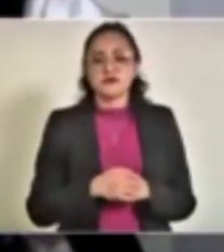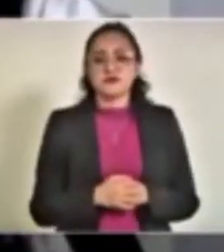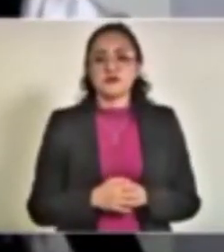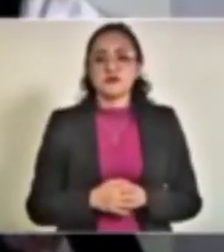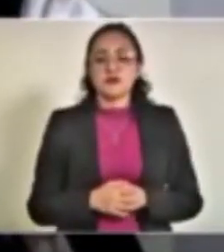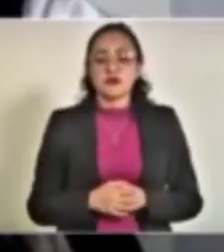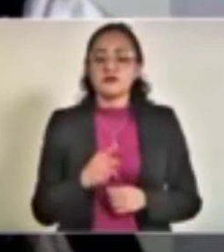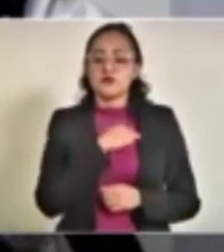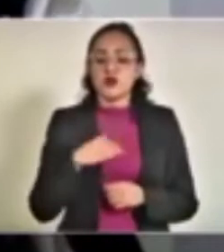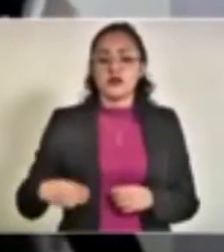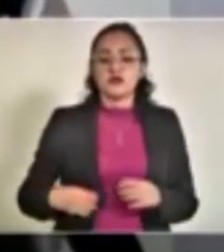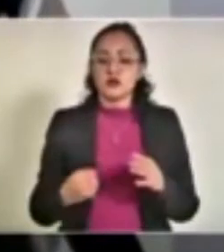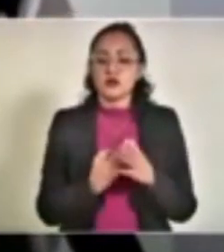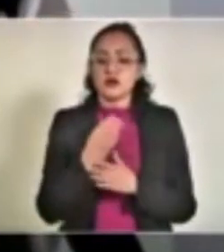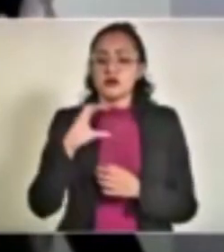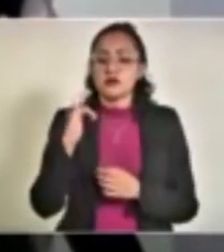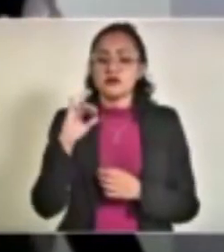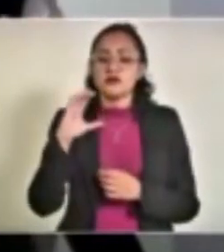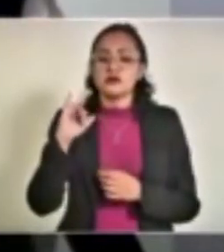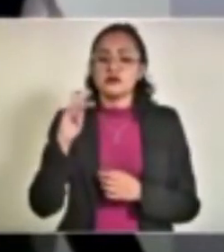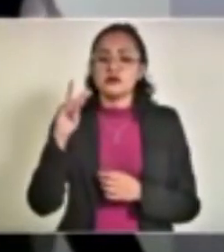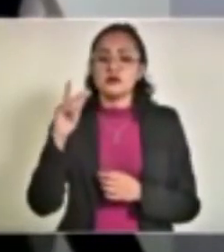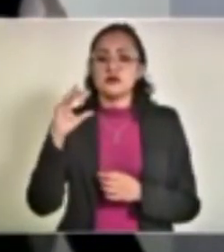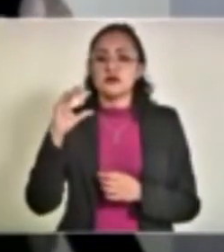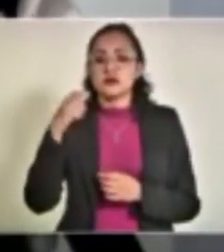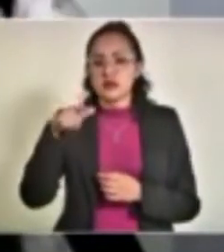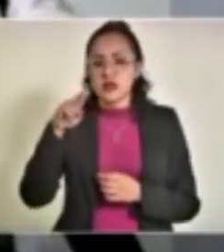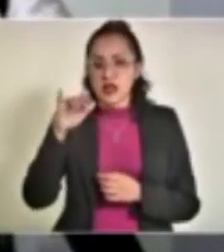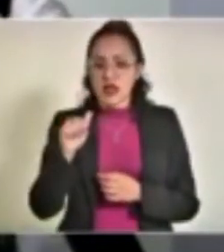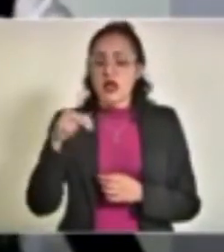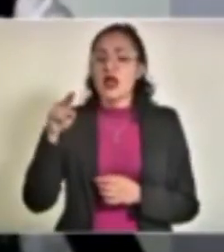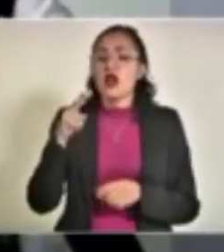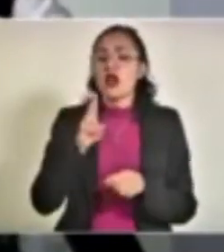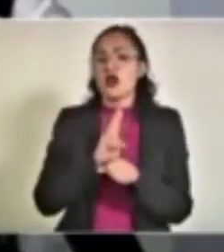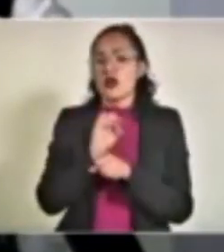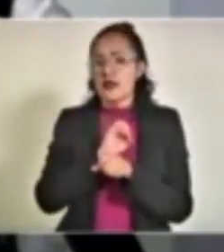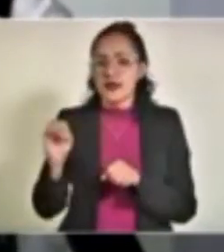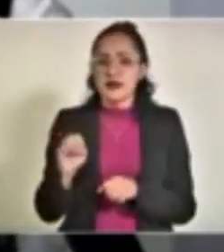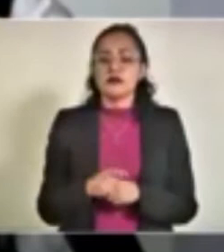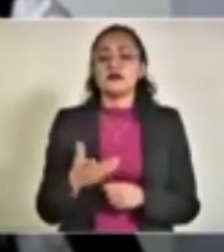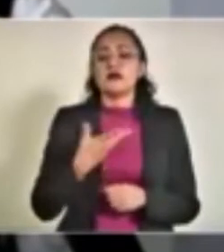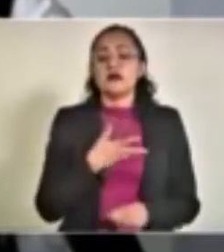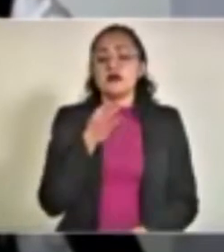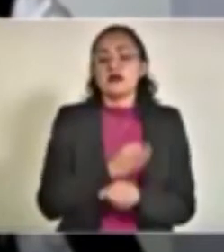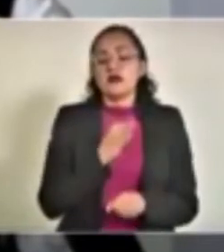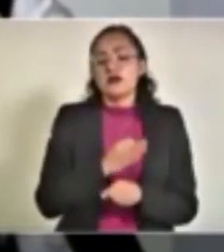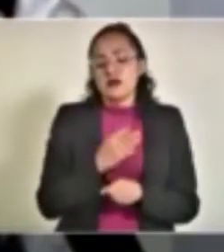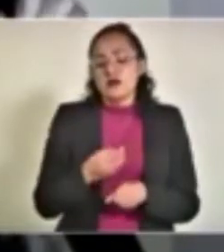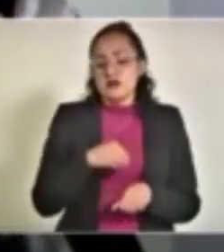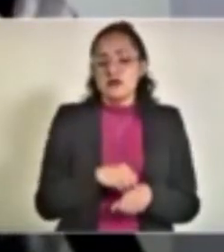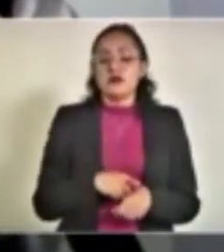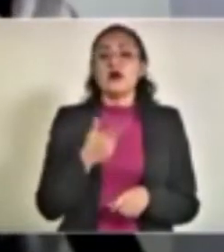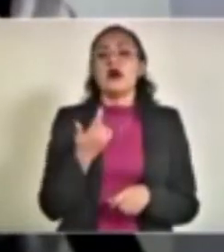municipio nuevo que es Chichiquila de la Sierra Nororiental. Tenemos casos activos incluyendo hospitalizados de